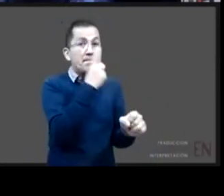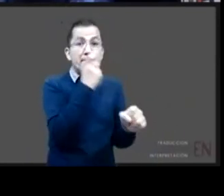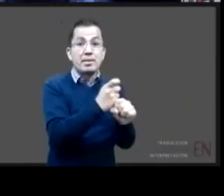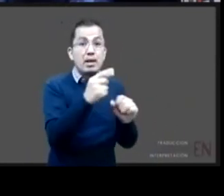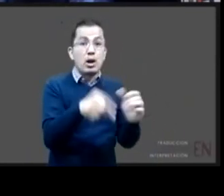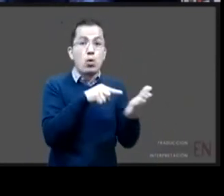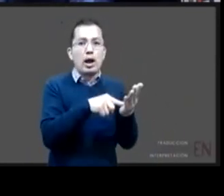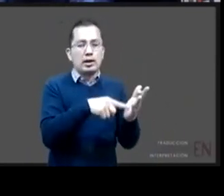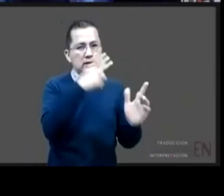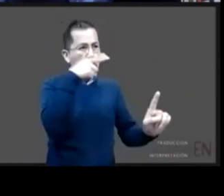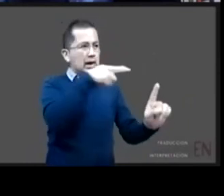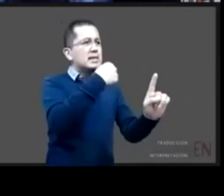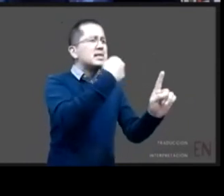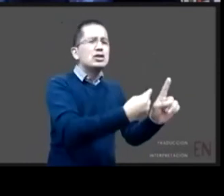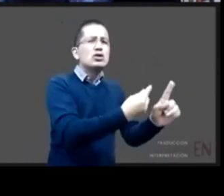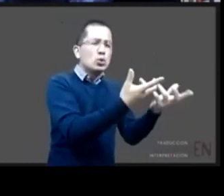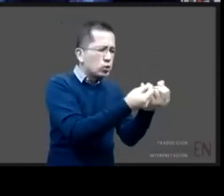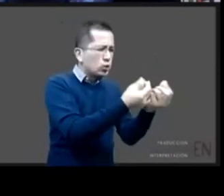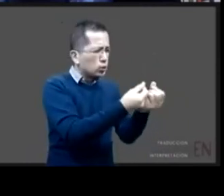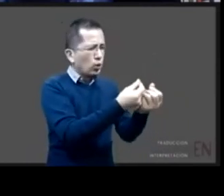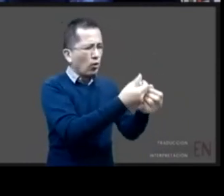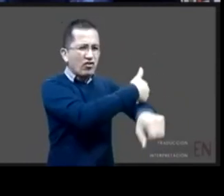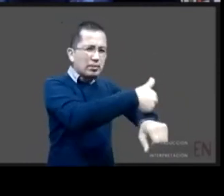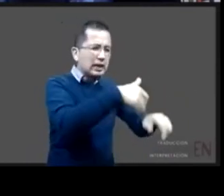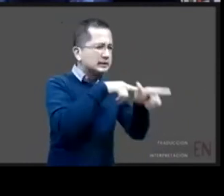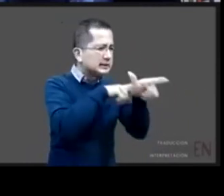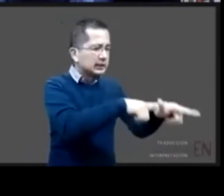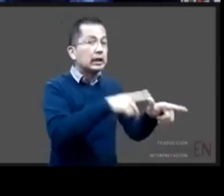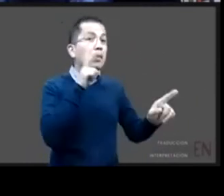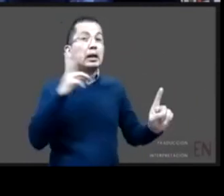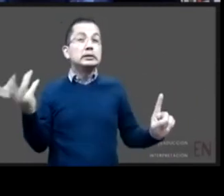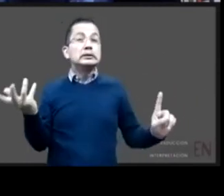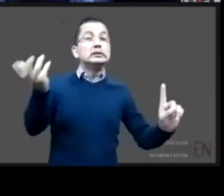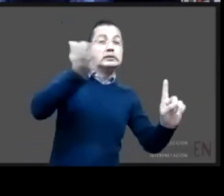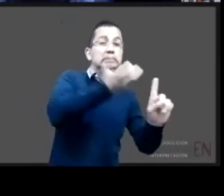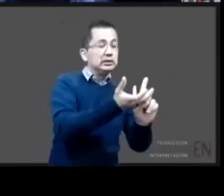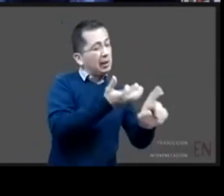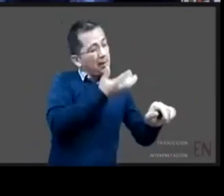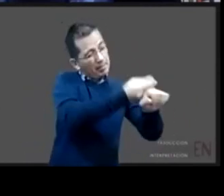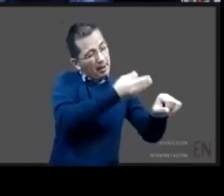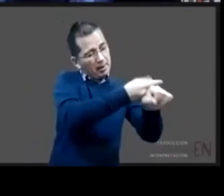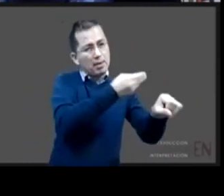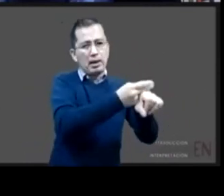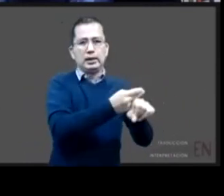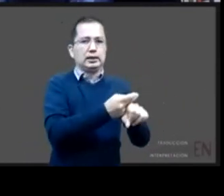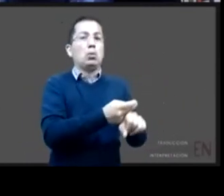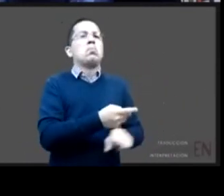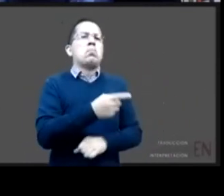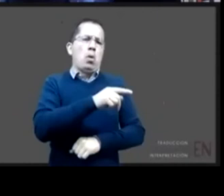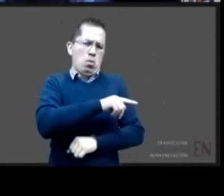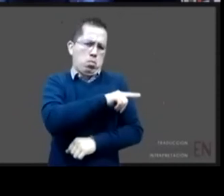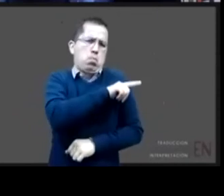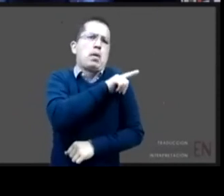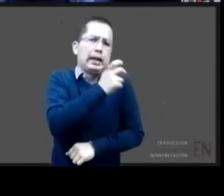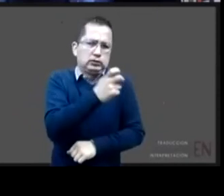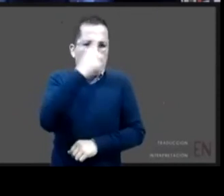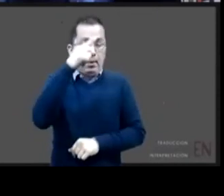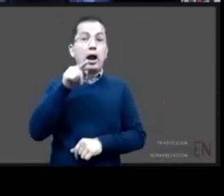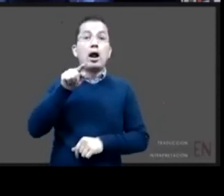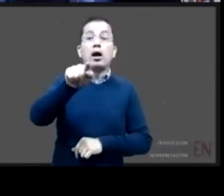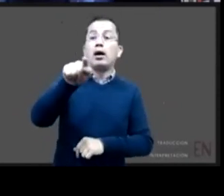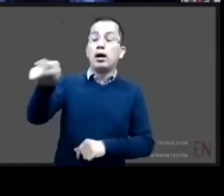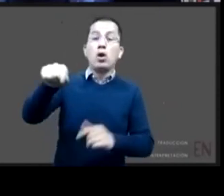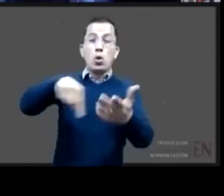a los niños y en un momento más les pasaré los datos como se redujo el índice de ingresos a un centro de asistencia